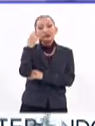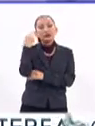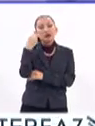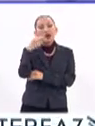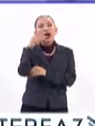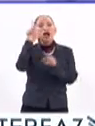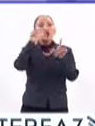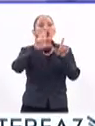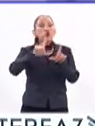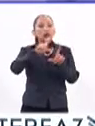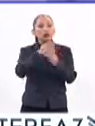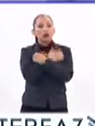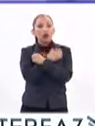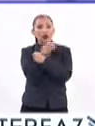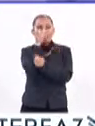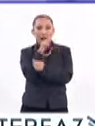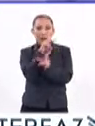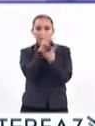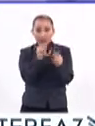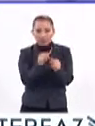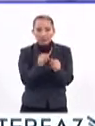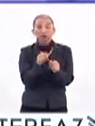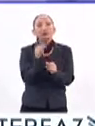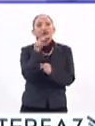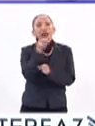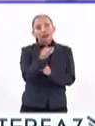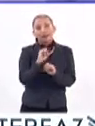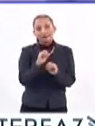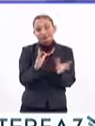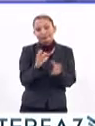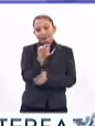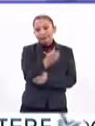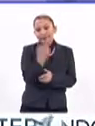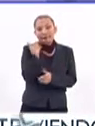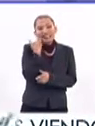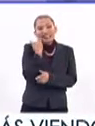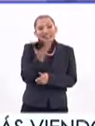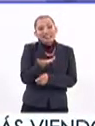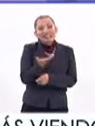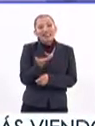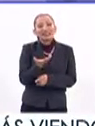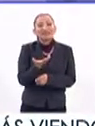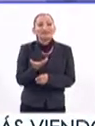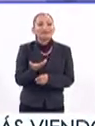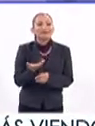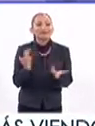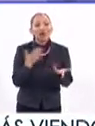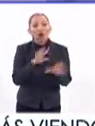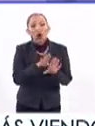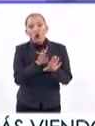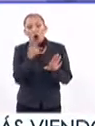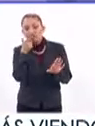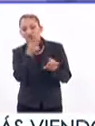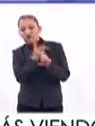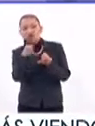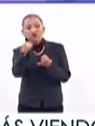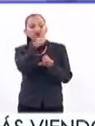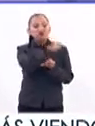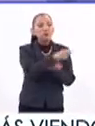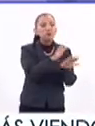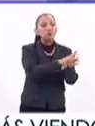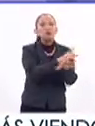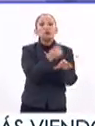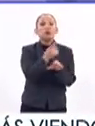que se llama Lunes por la Educación para la Paz y que, pues, supuesto, intenta tener bajo la mira a estas